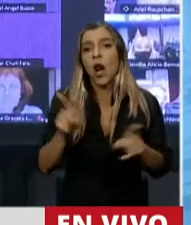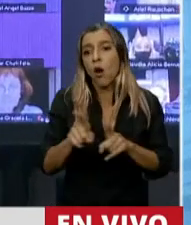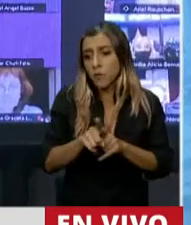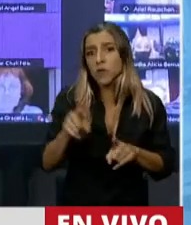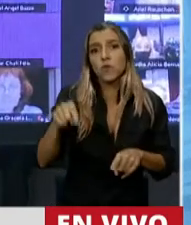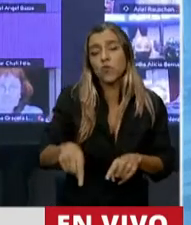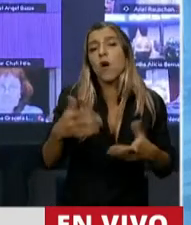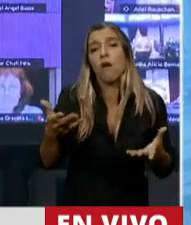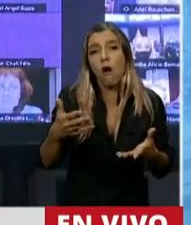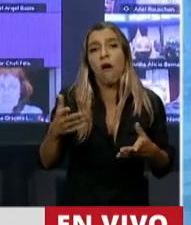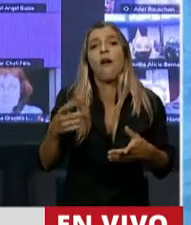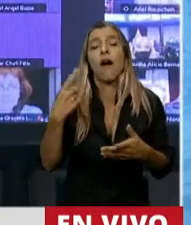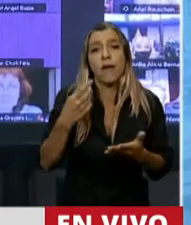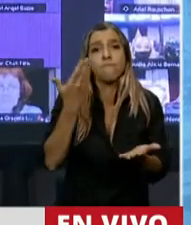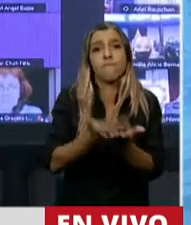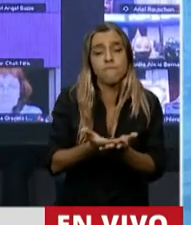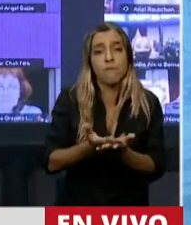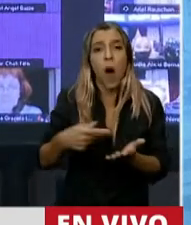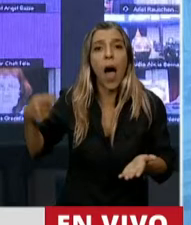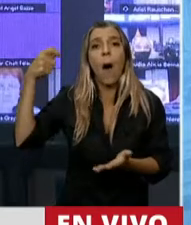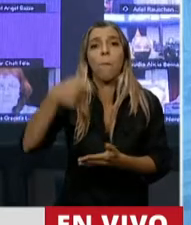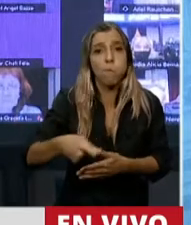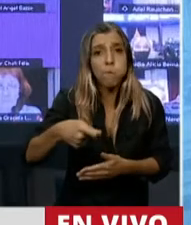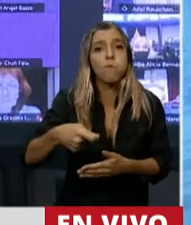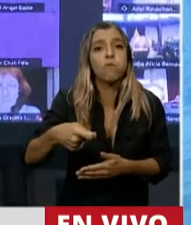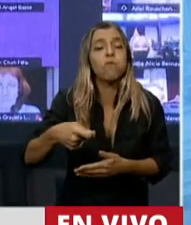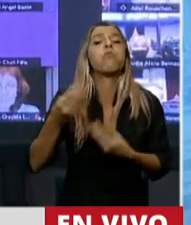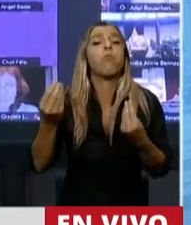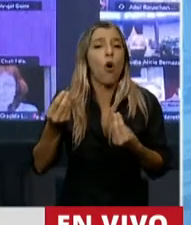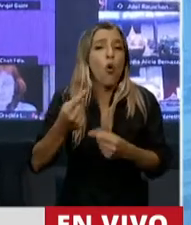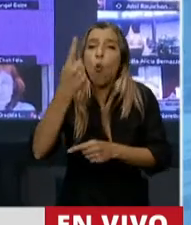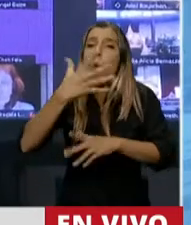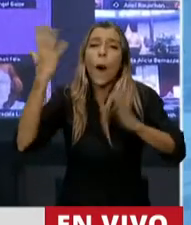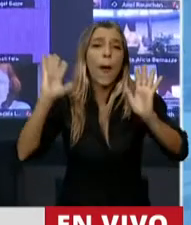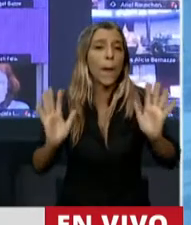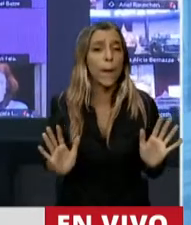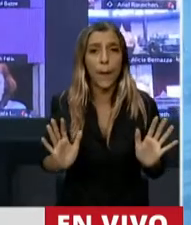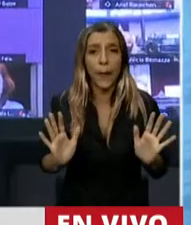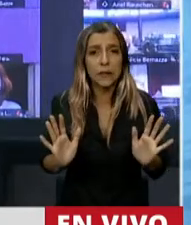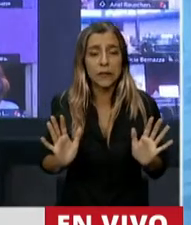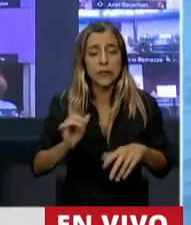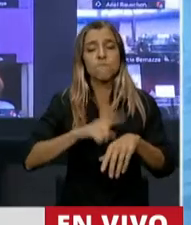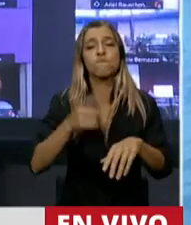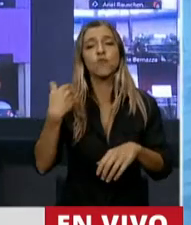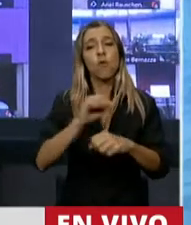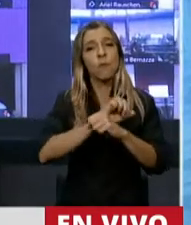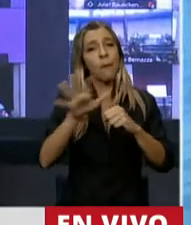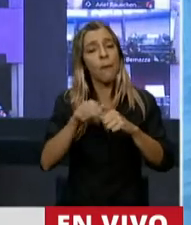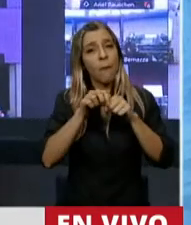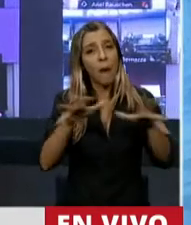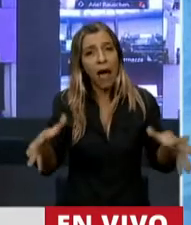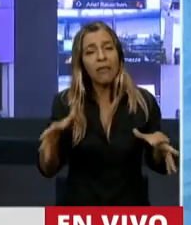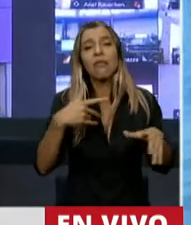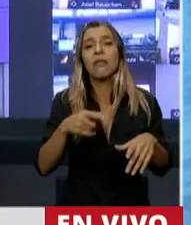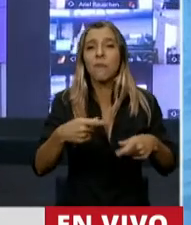con motivo de este flagelo. En pandemia el gasto público creció el 70